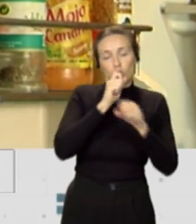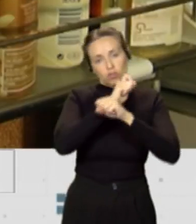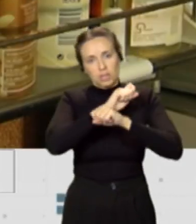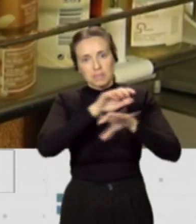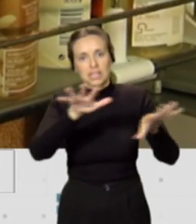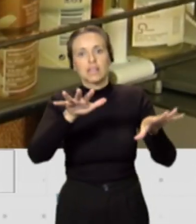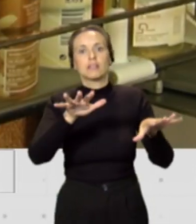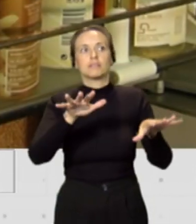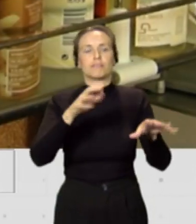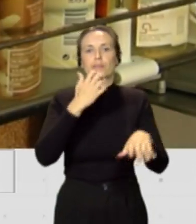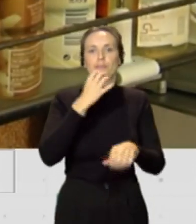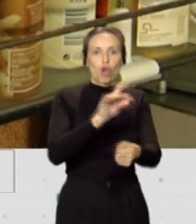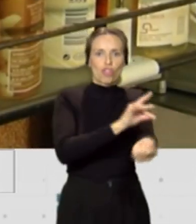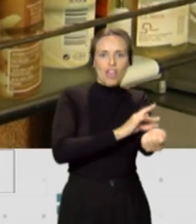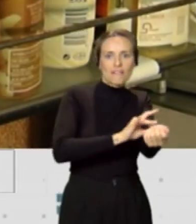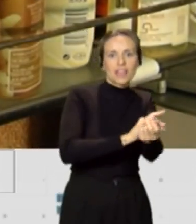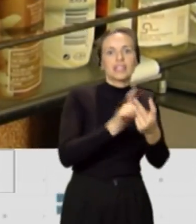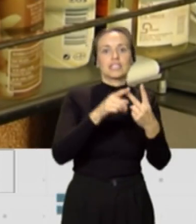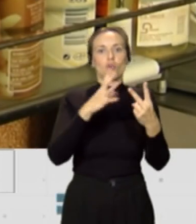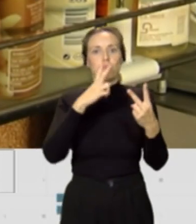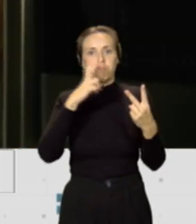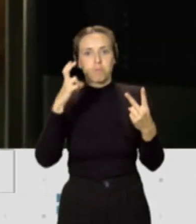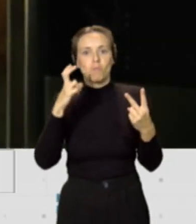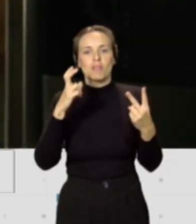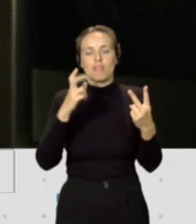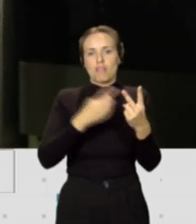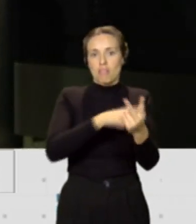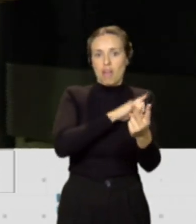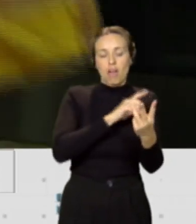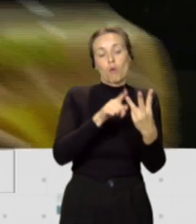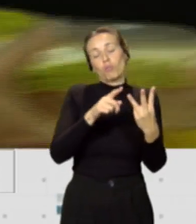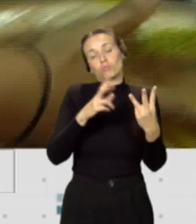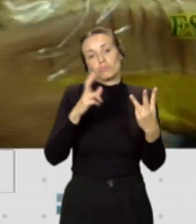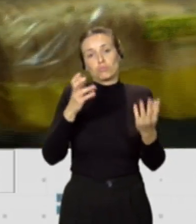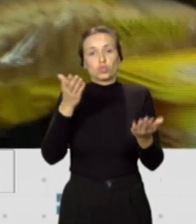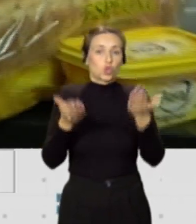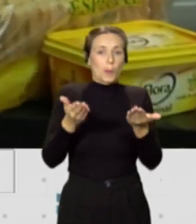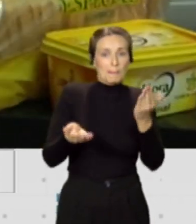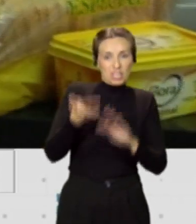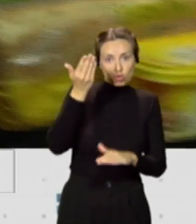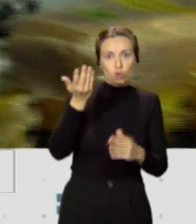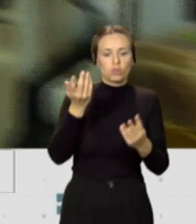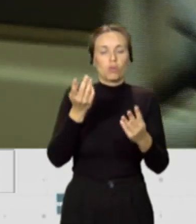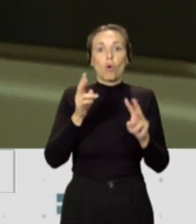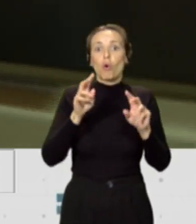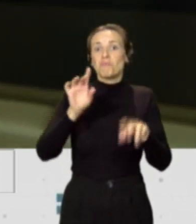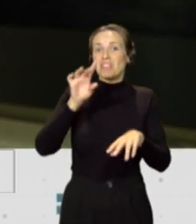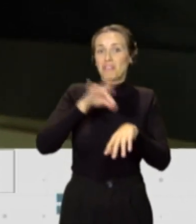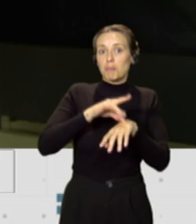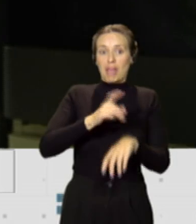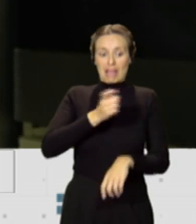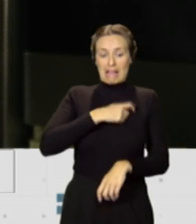hablamos de diabetes, de obesidad, de sobrepeso, de una serie de enfermedades cardiovasculares, algunos tipos incluso de